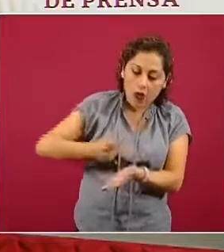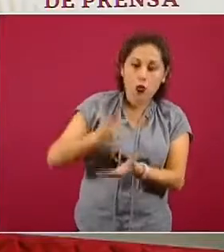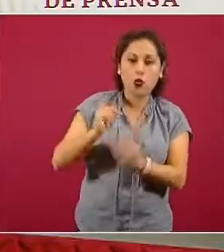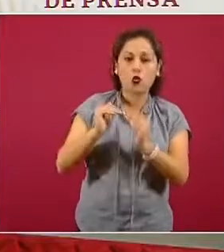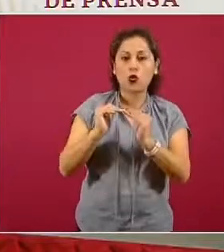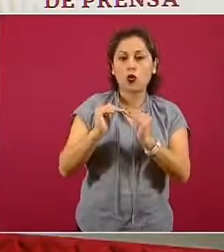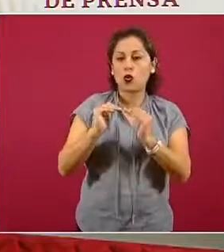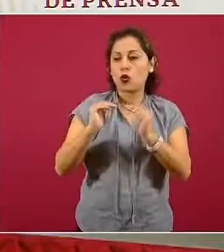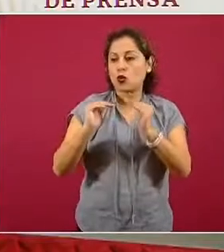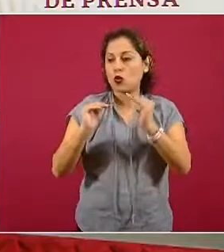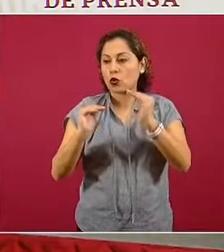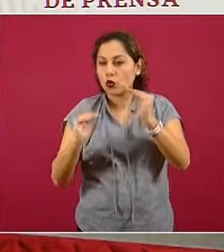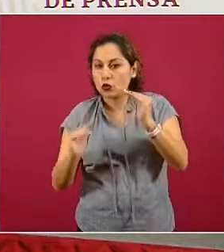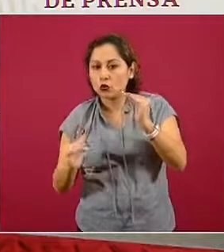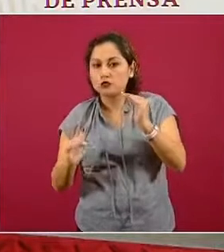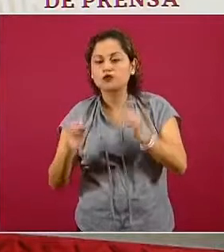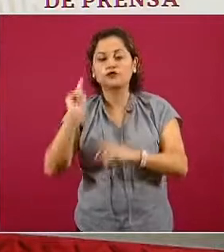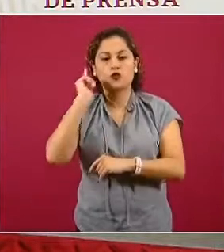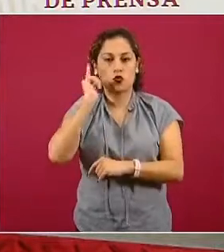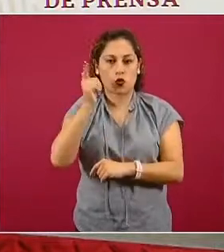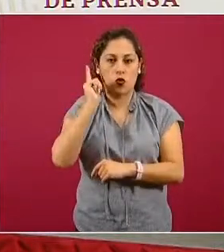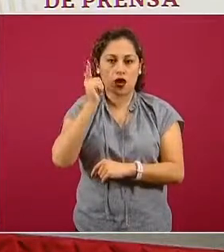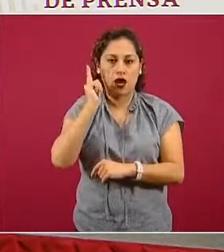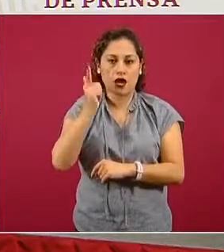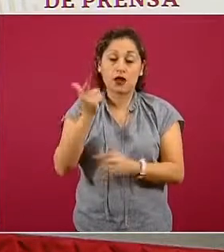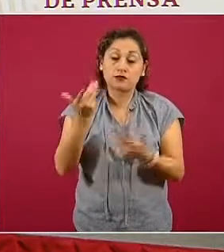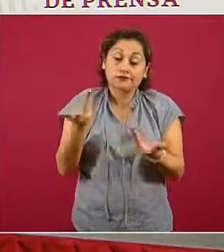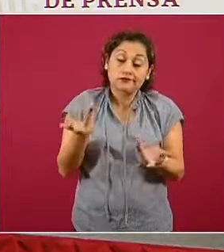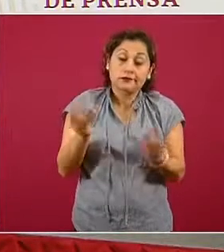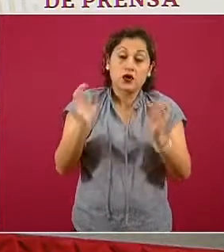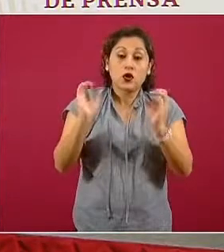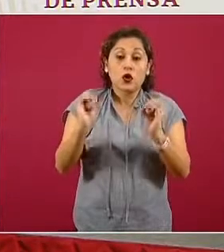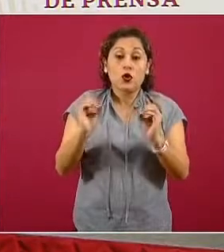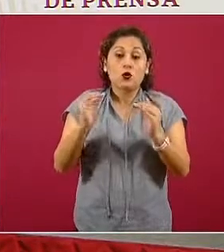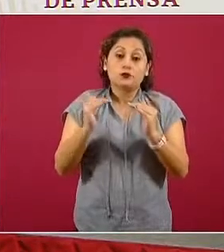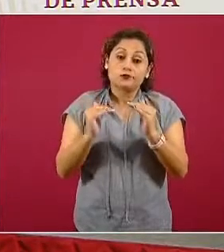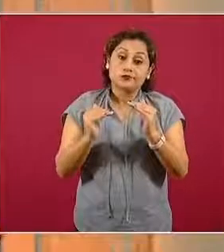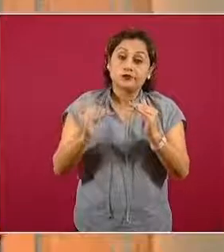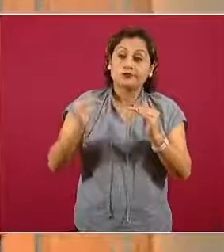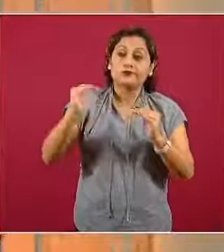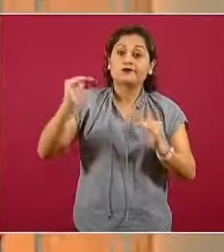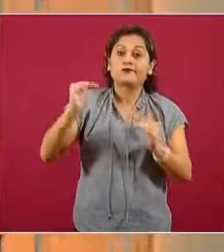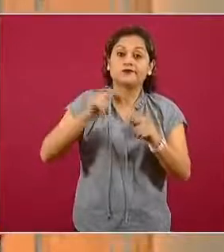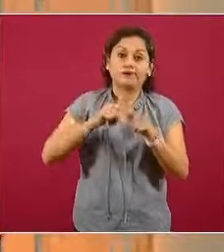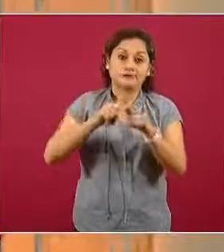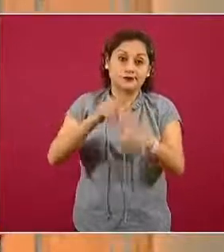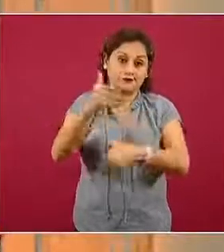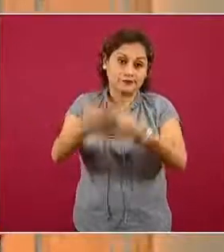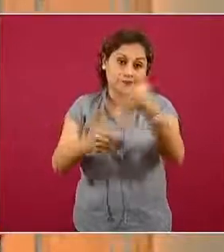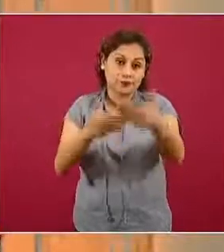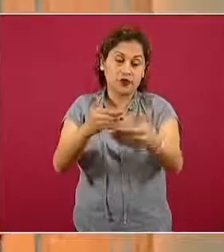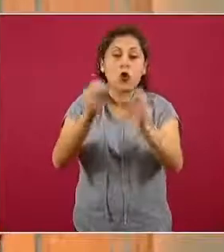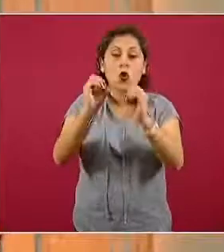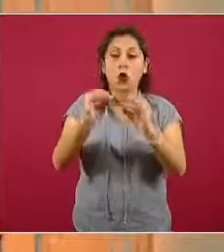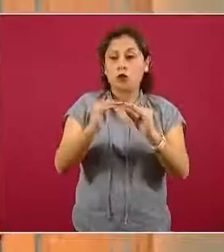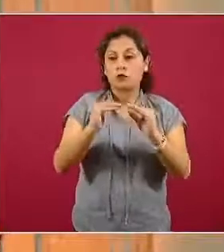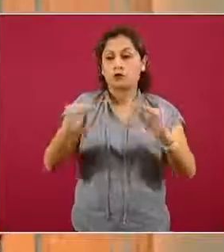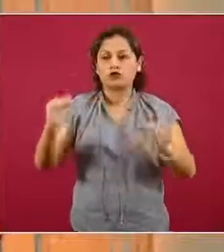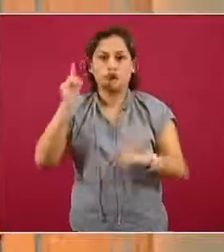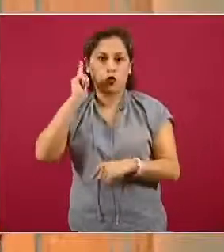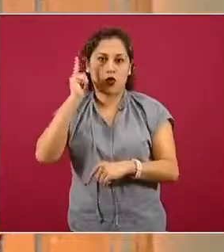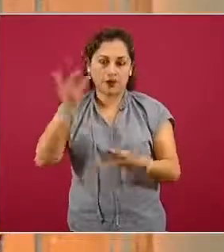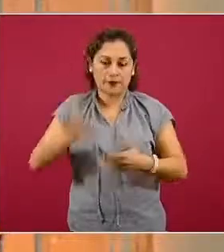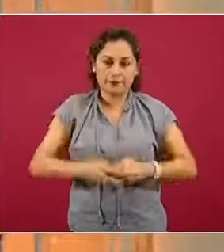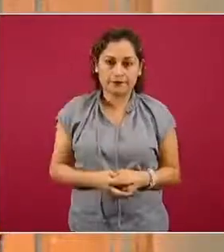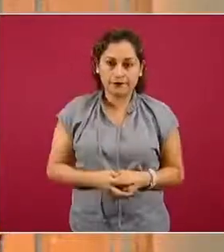una curva ascendente o continúe más bien en un nivel como tal, es decir, en una estabilidad. Continúan